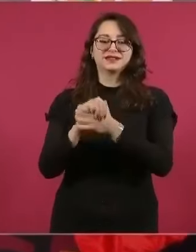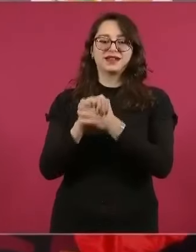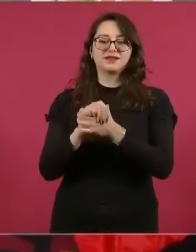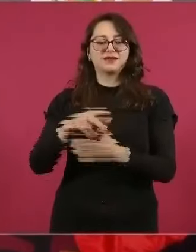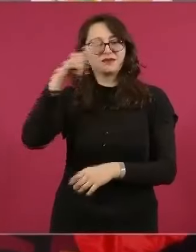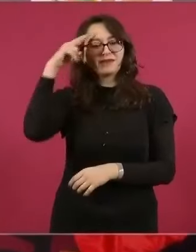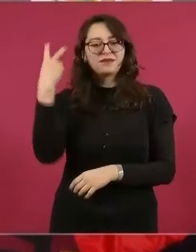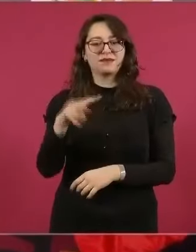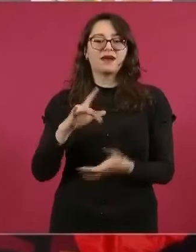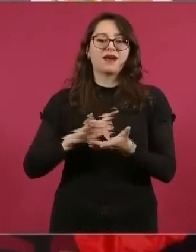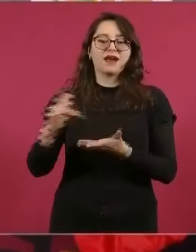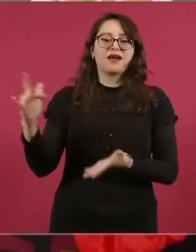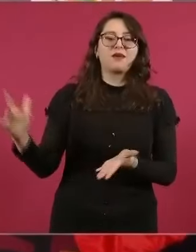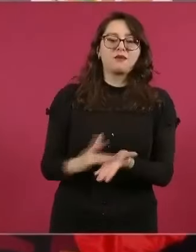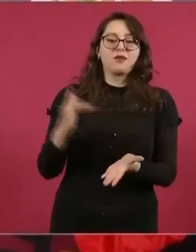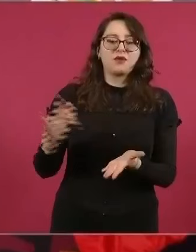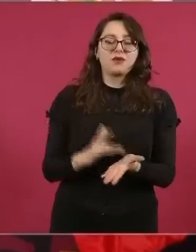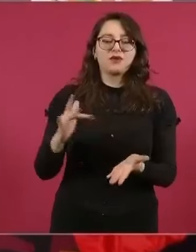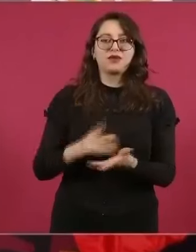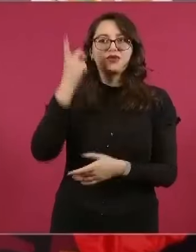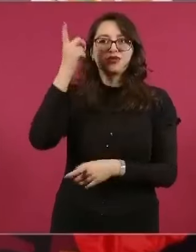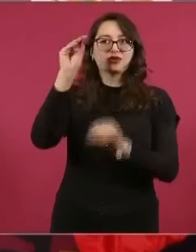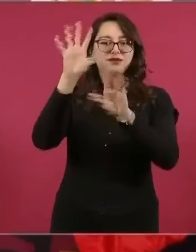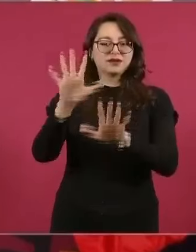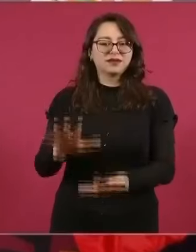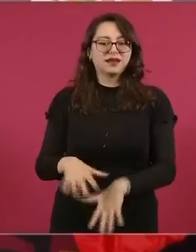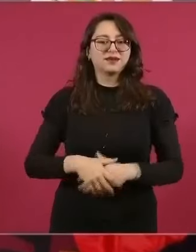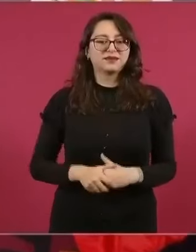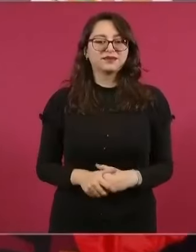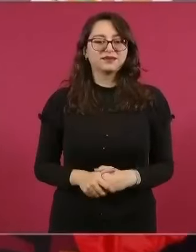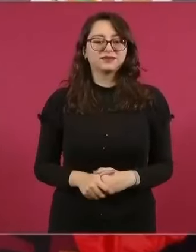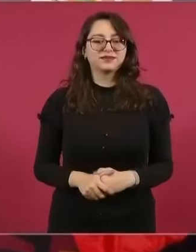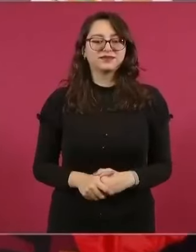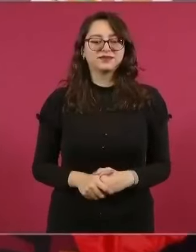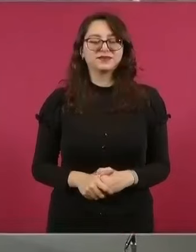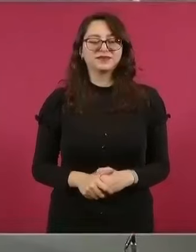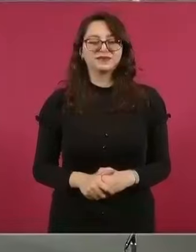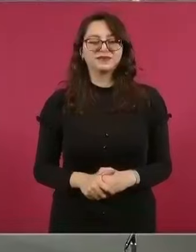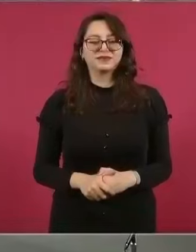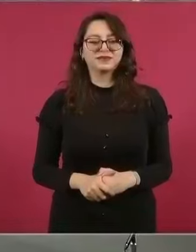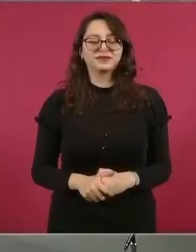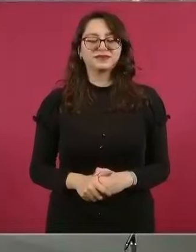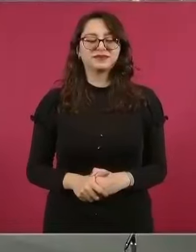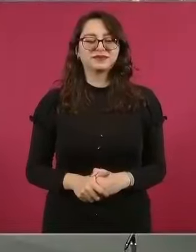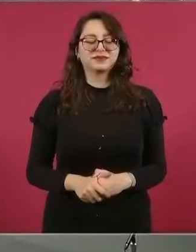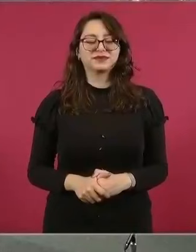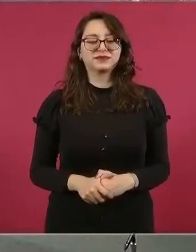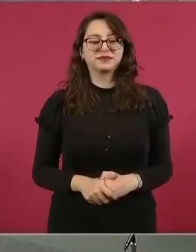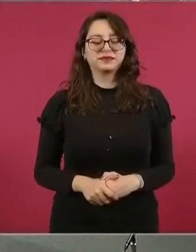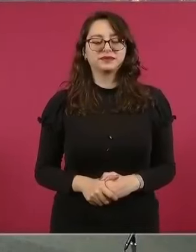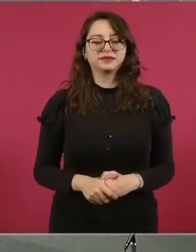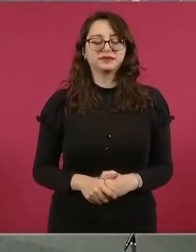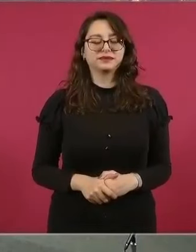la gente de México. Gracias por todo el apoyo. Gracias y Dios los bendiga. Gracias, presidente. Vino a dar clínica, me